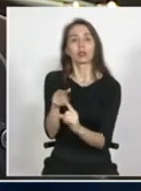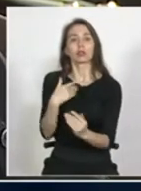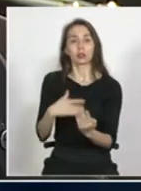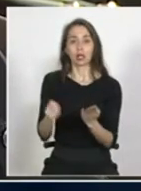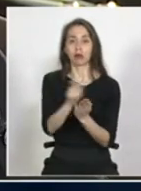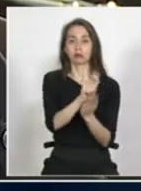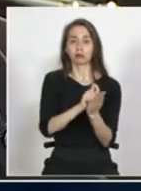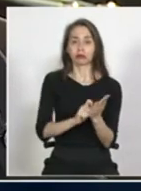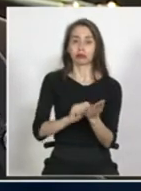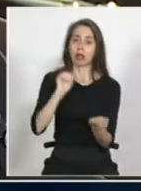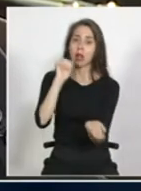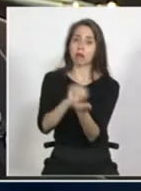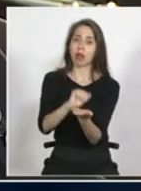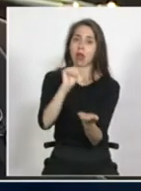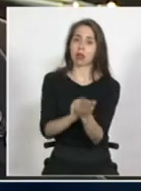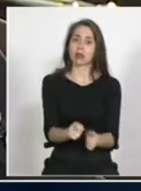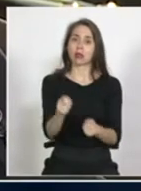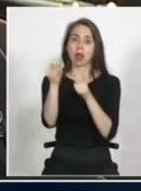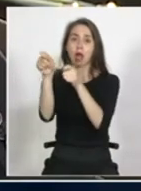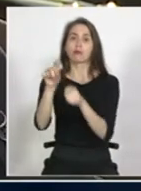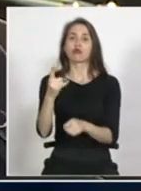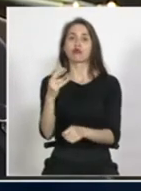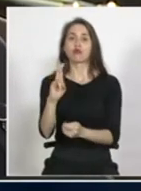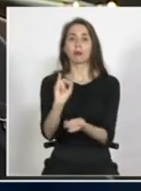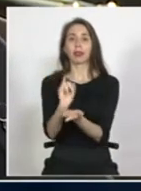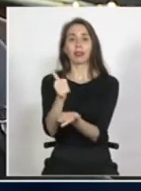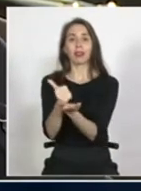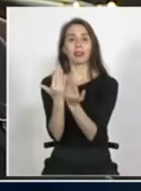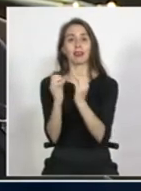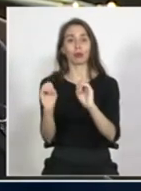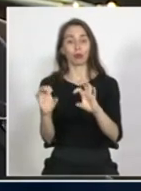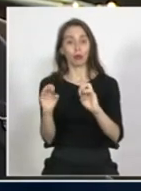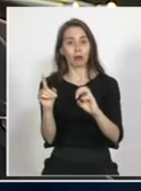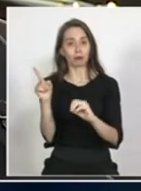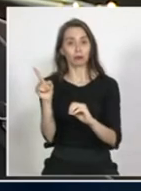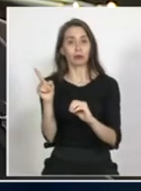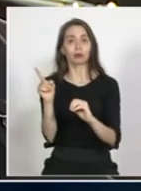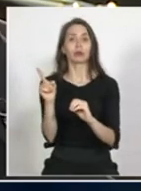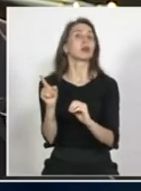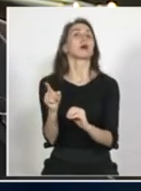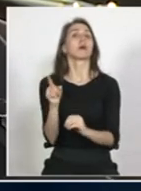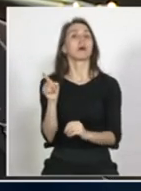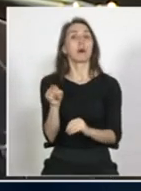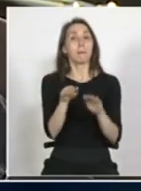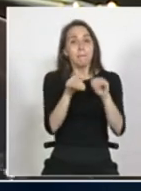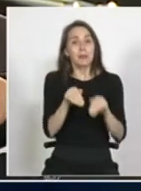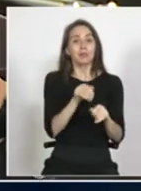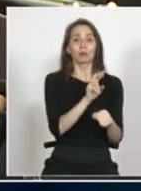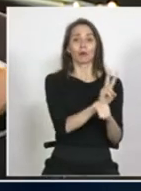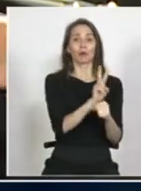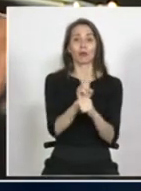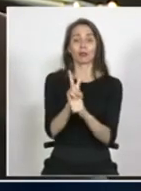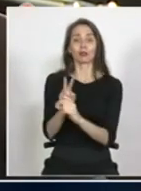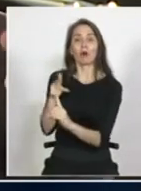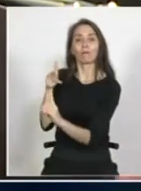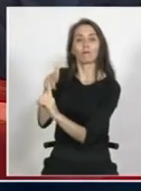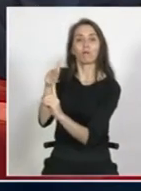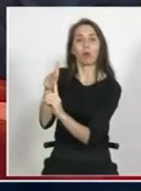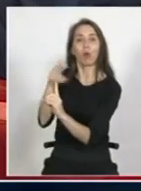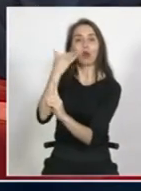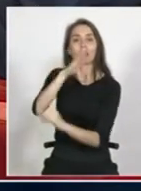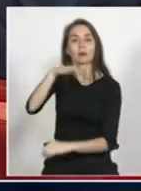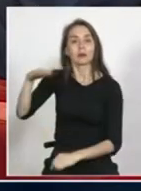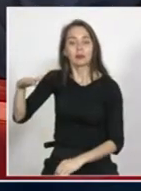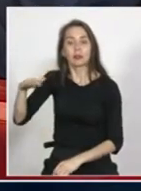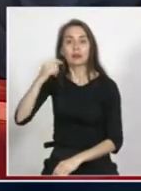varios reclamos a la superintendencia de educación en relación a bullying por parte de docentes, no solamente de colegios, sino que también incluso en